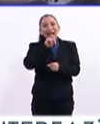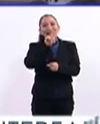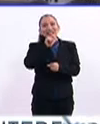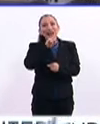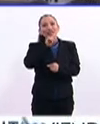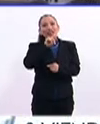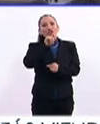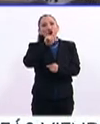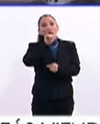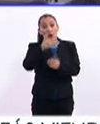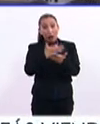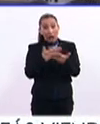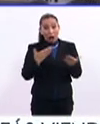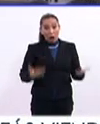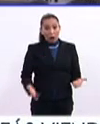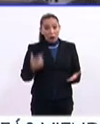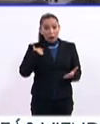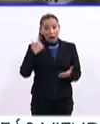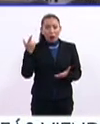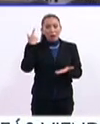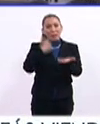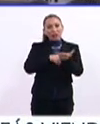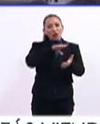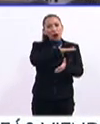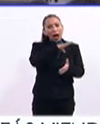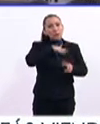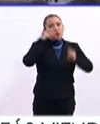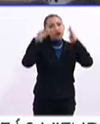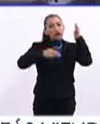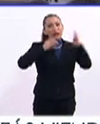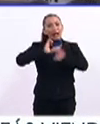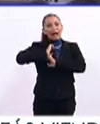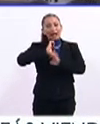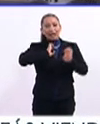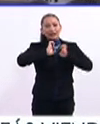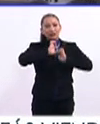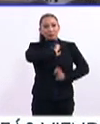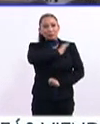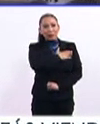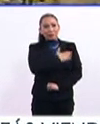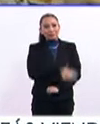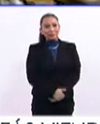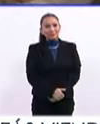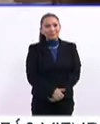de Toledo. Actualmente, acoge en su interior al Museo del Ejército de España.